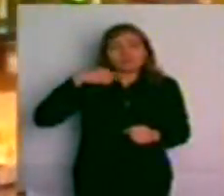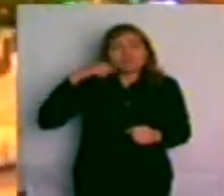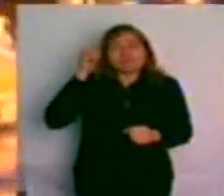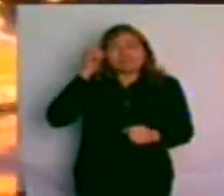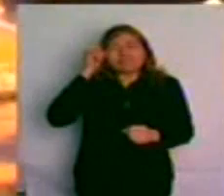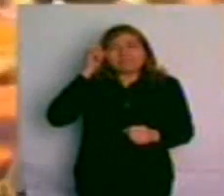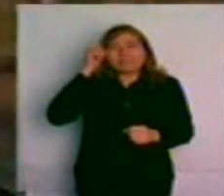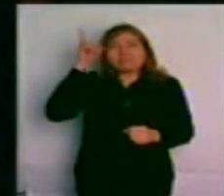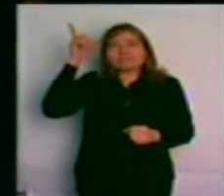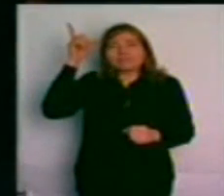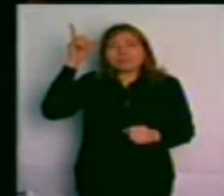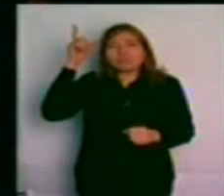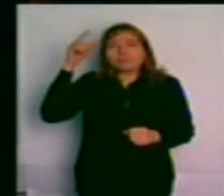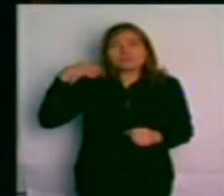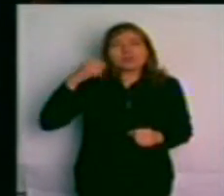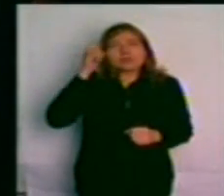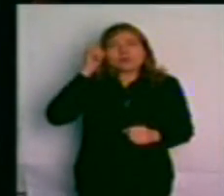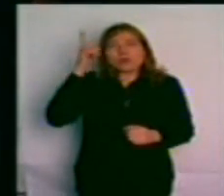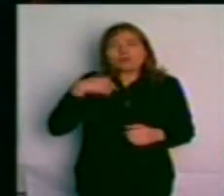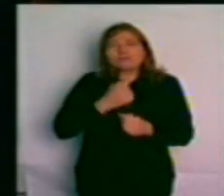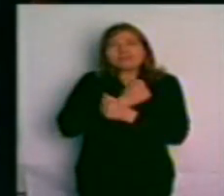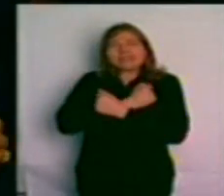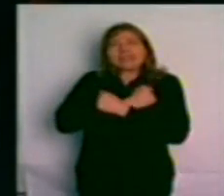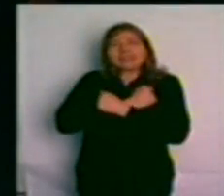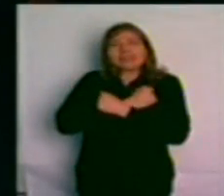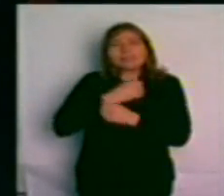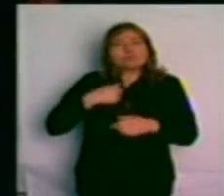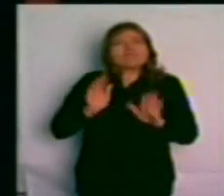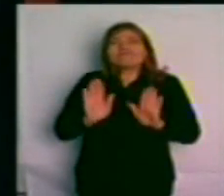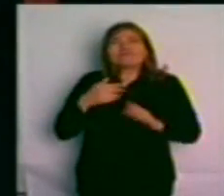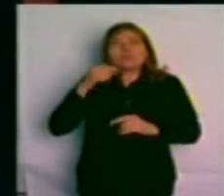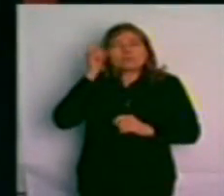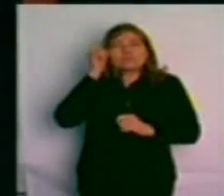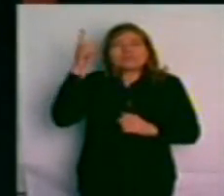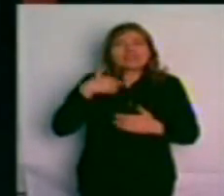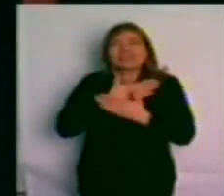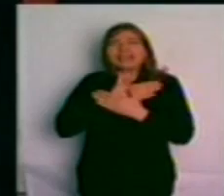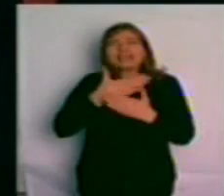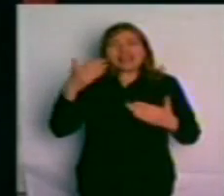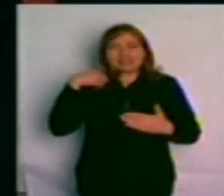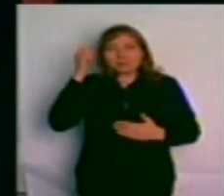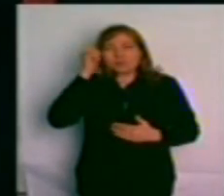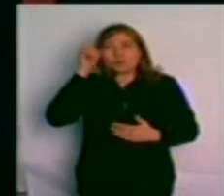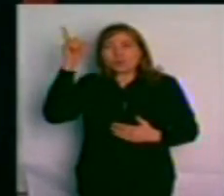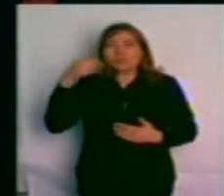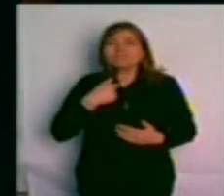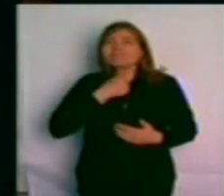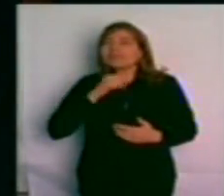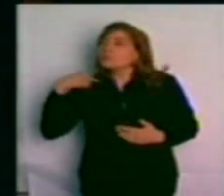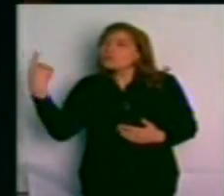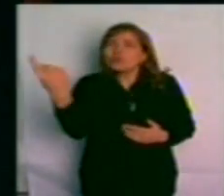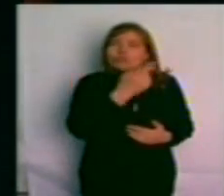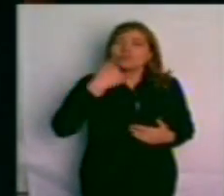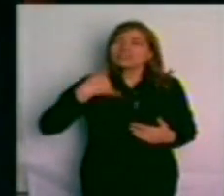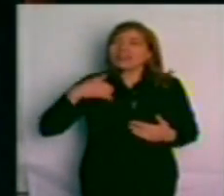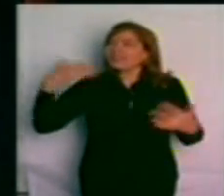con muchísimo cariño. Tenemos una gran ilusión que todos los argentinos vengan a conocer aquí